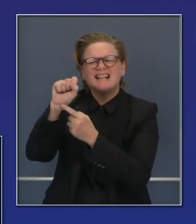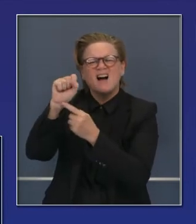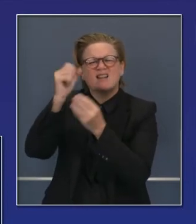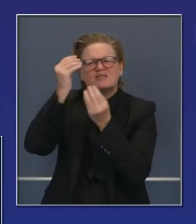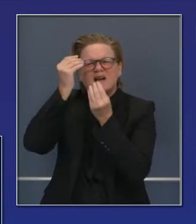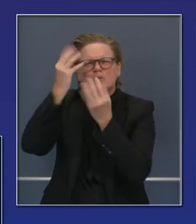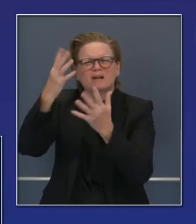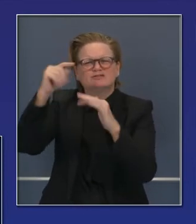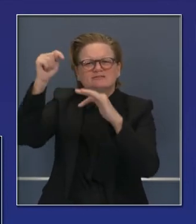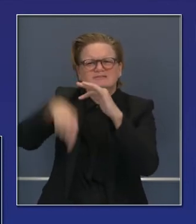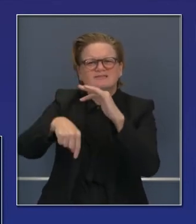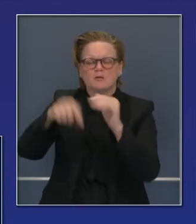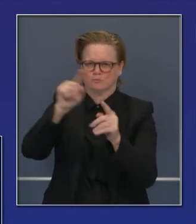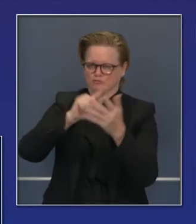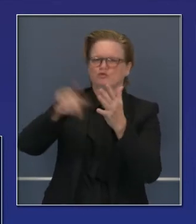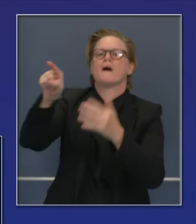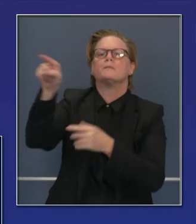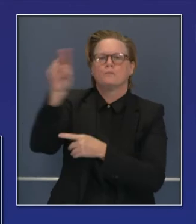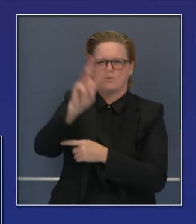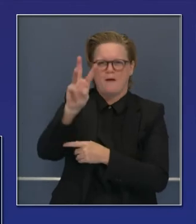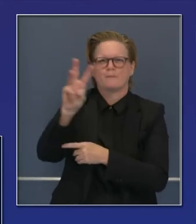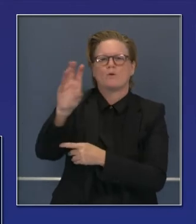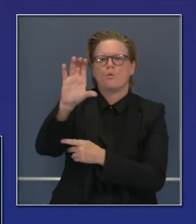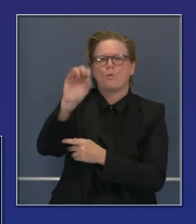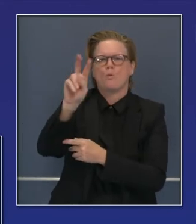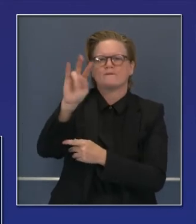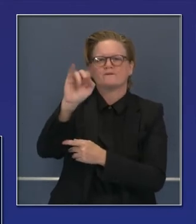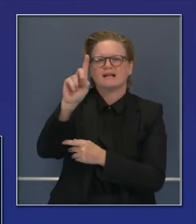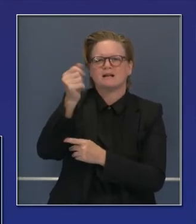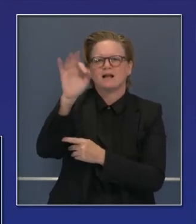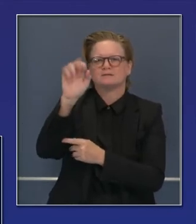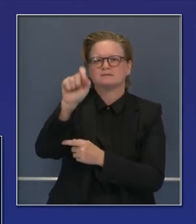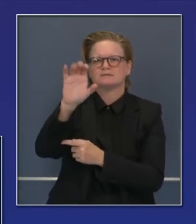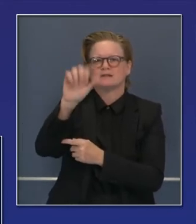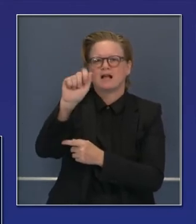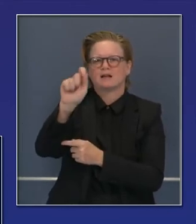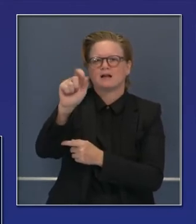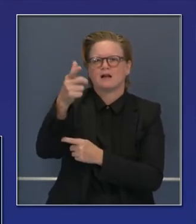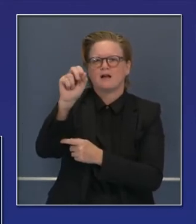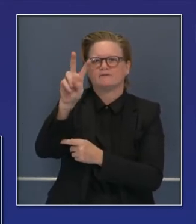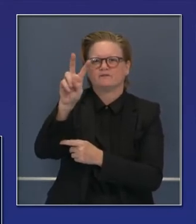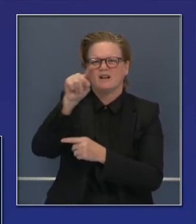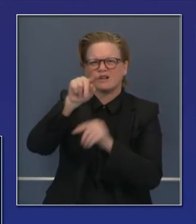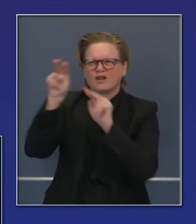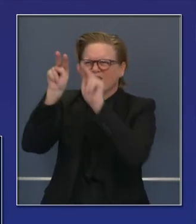.19.ca.gov. en relación a